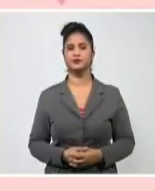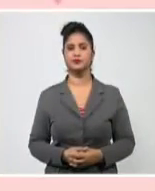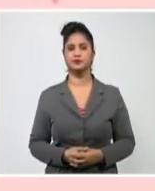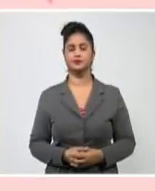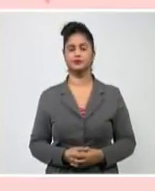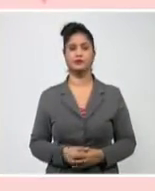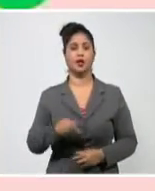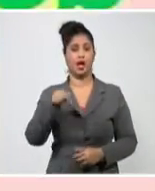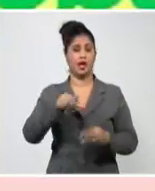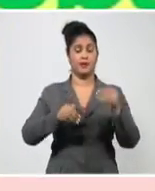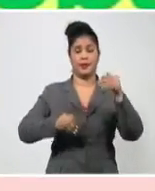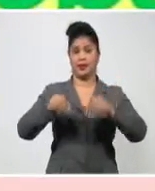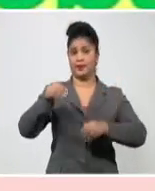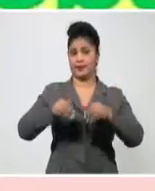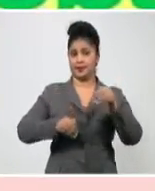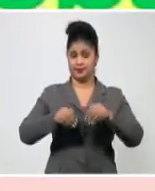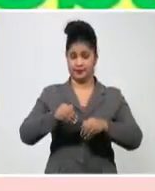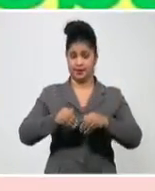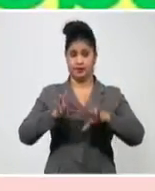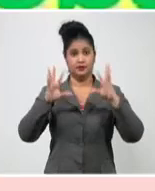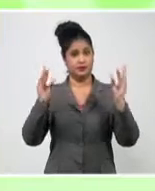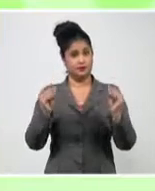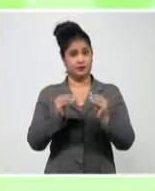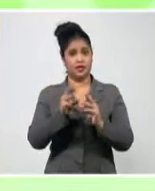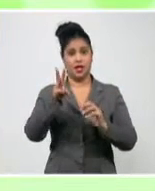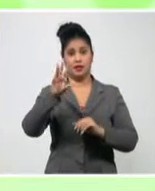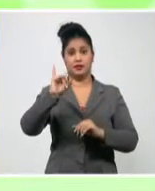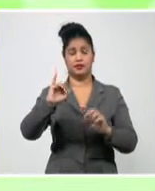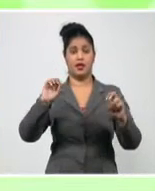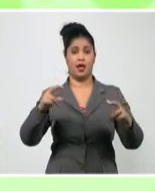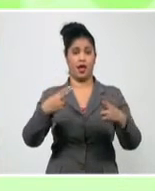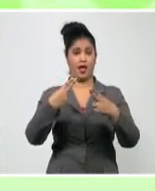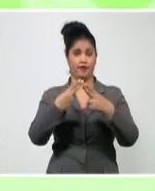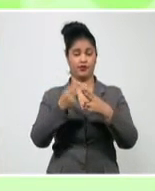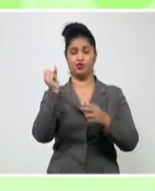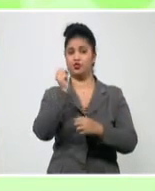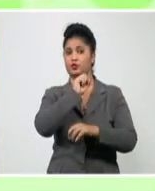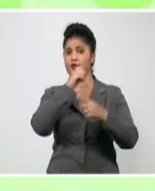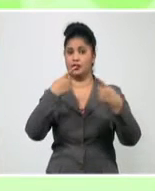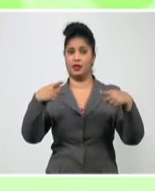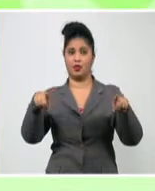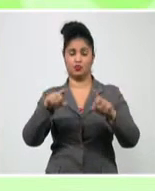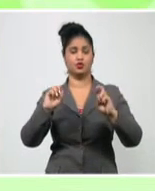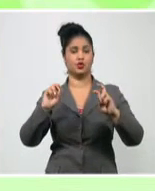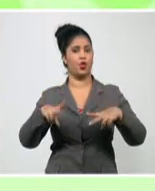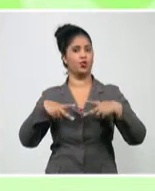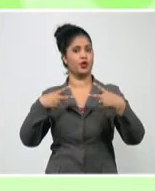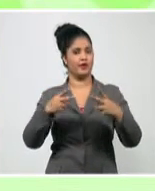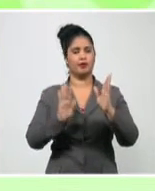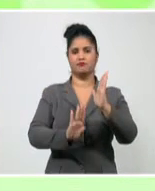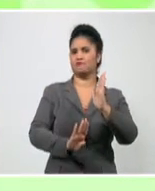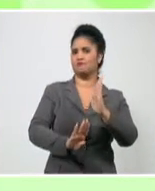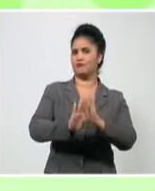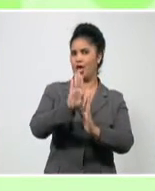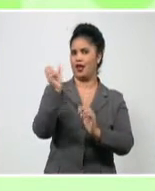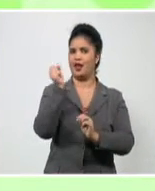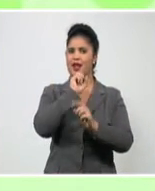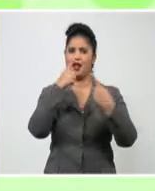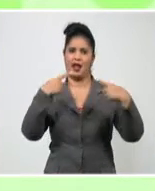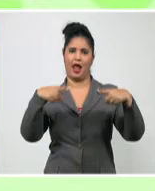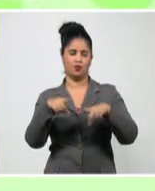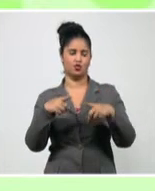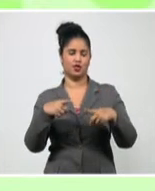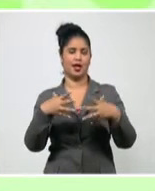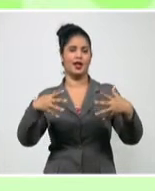Participación internacional en la 36 edición del Festival Jazz Plaza. Una vez más tendiendo puentes y probando vínculos entre las culturas